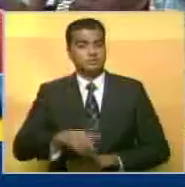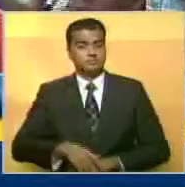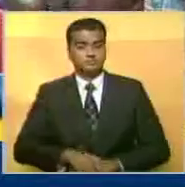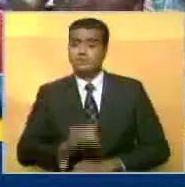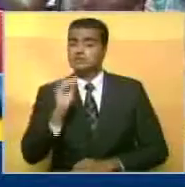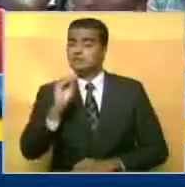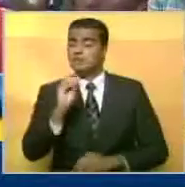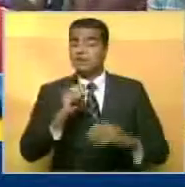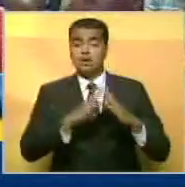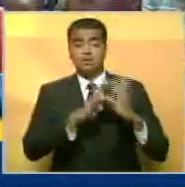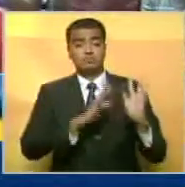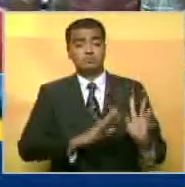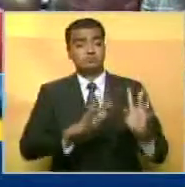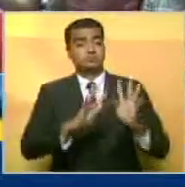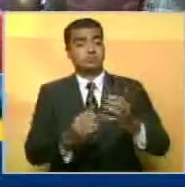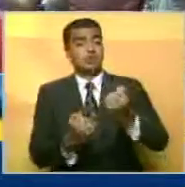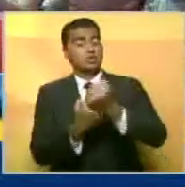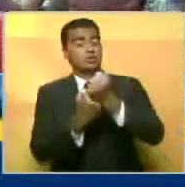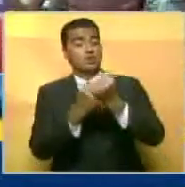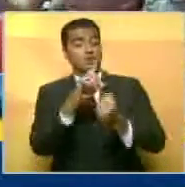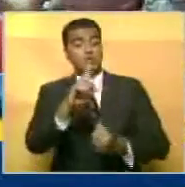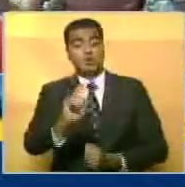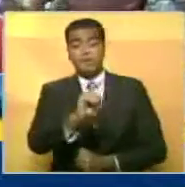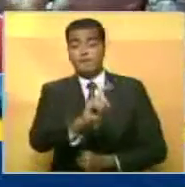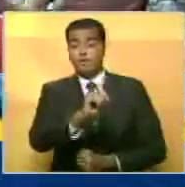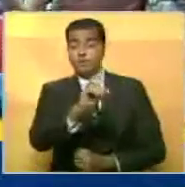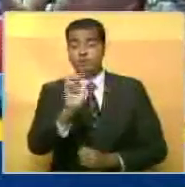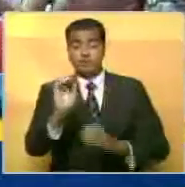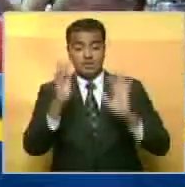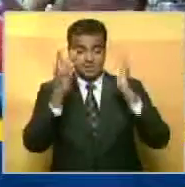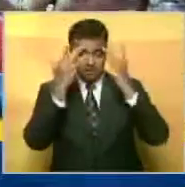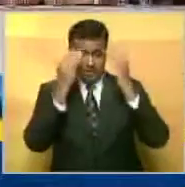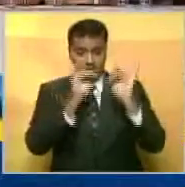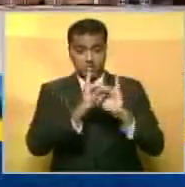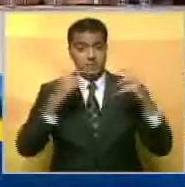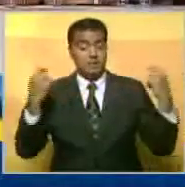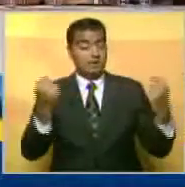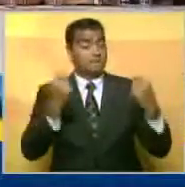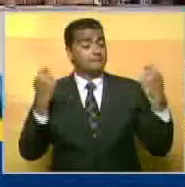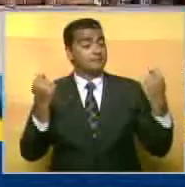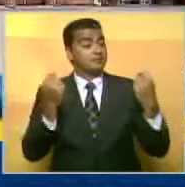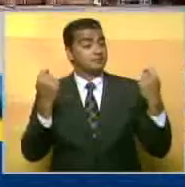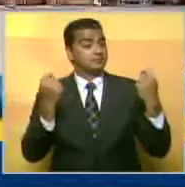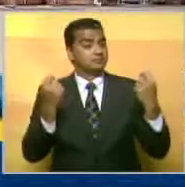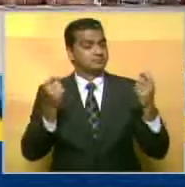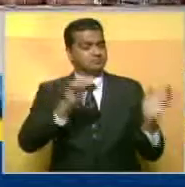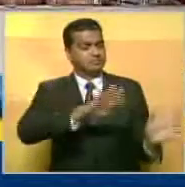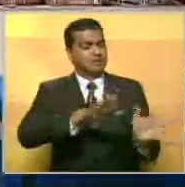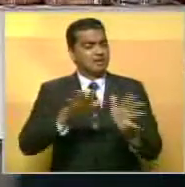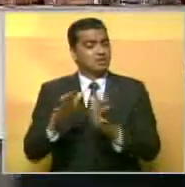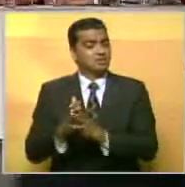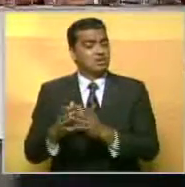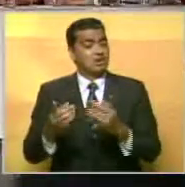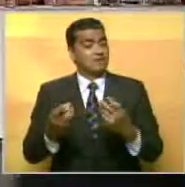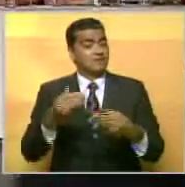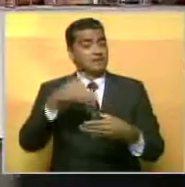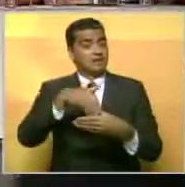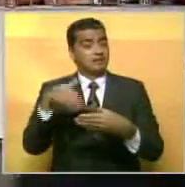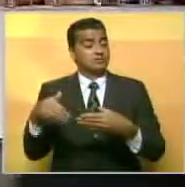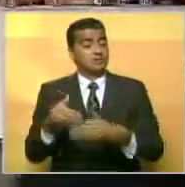Llamó a la militancia a continuar con el 1x10, estrategia utilizada en las últimas campañas electorales y a erradicar la abstención en las filas del